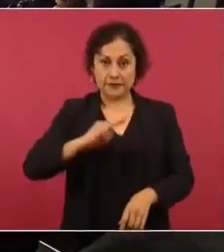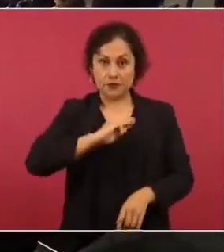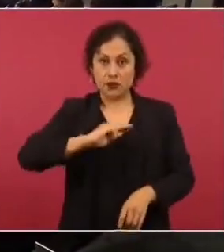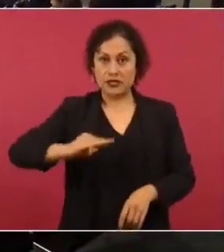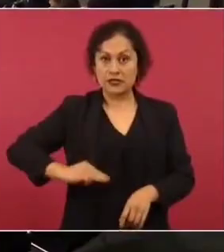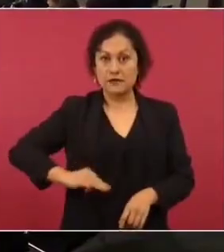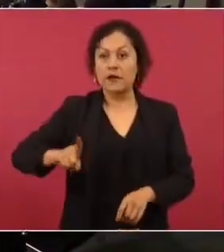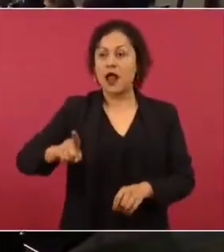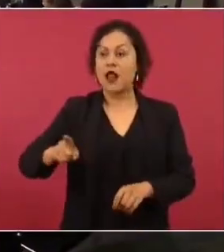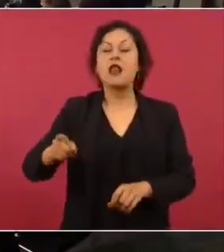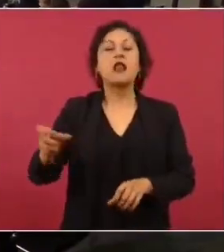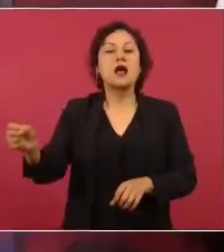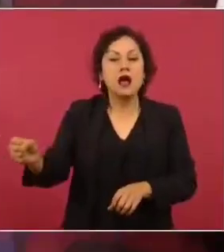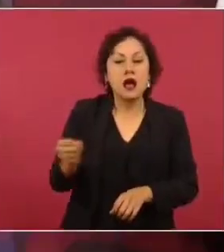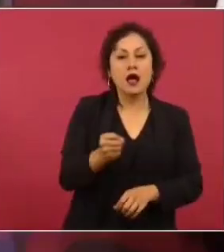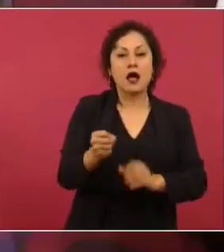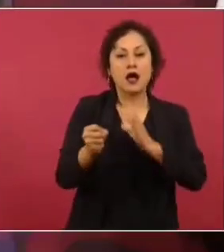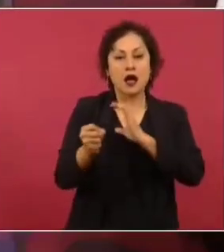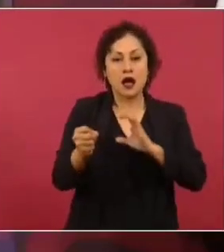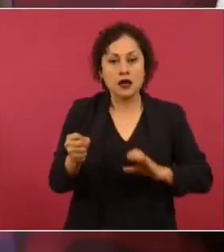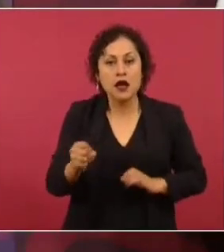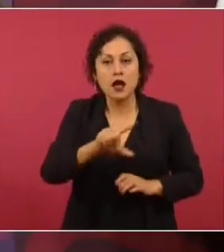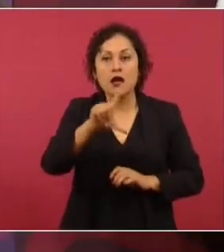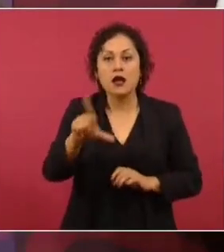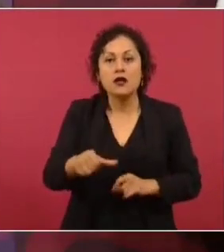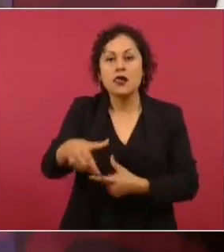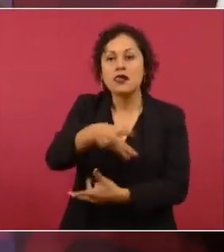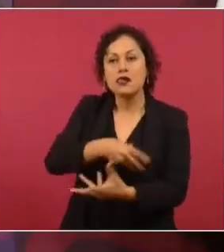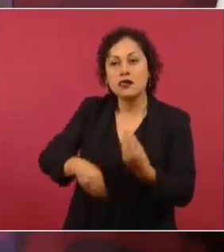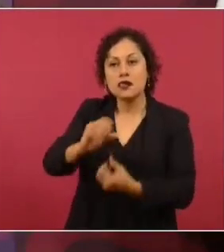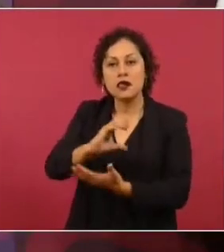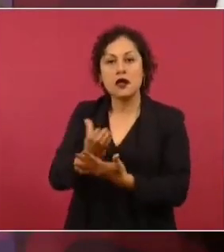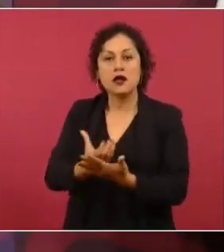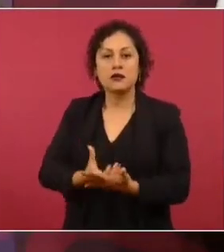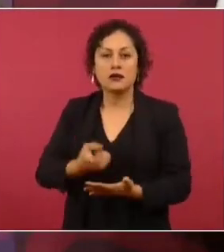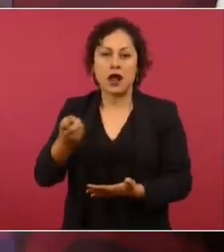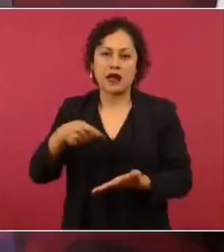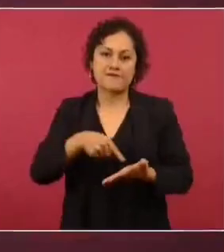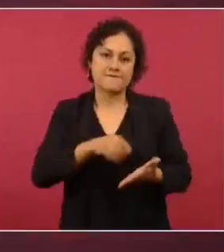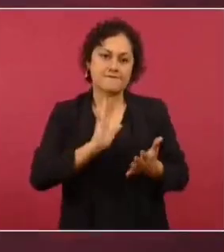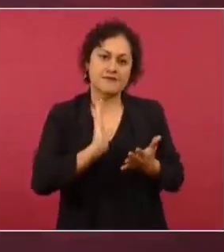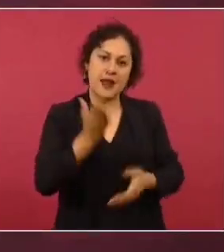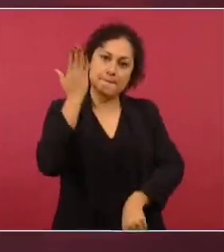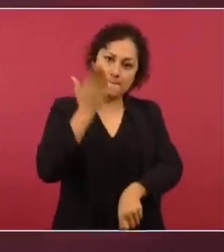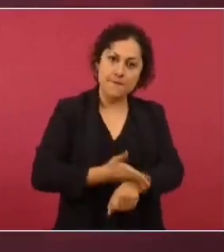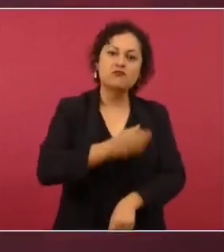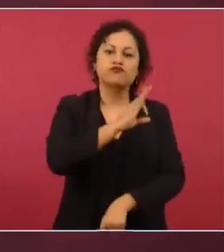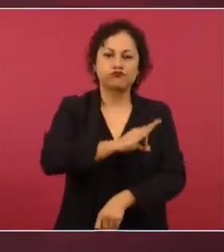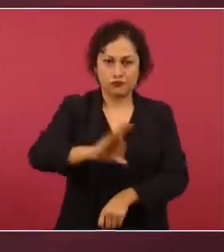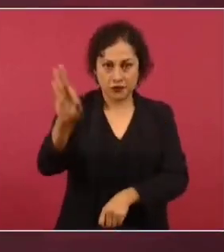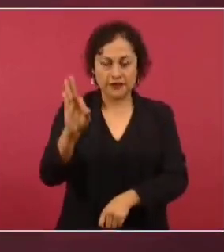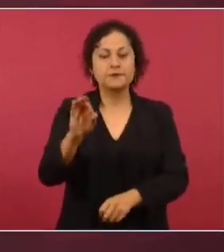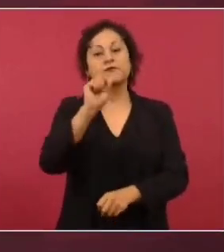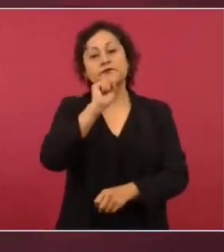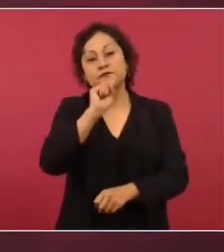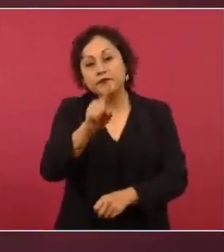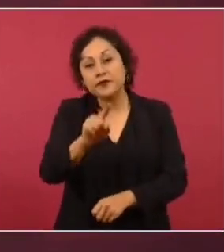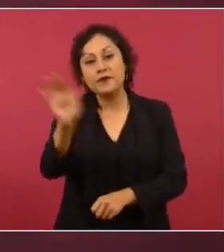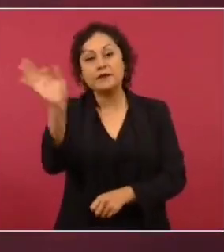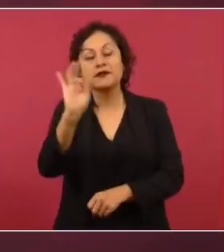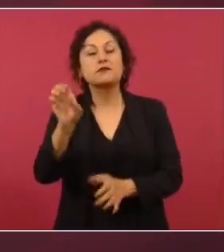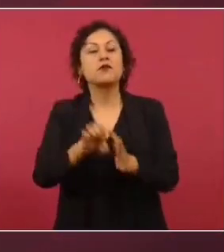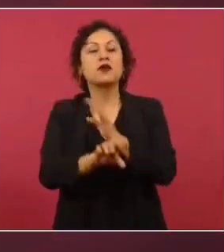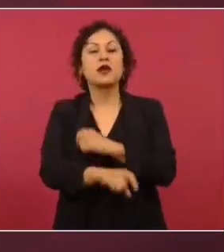ya forma parte del proceso sancionador. Se termina también con la entrega de prebendas por